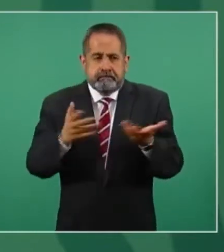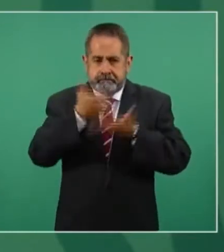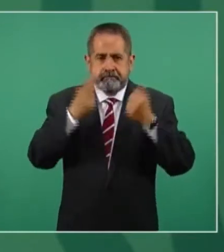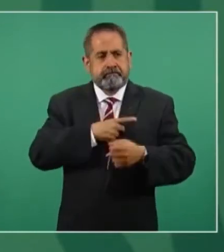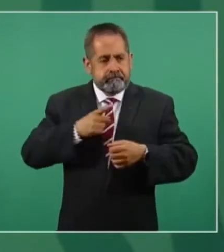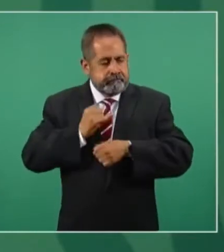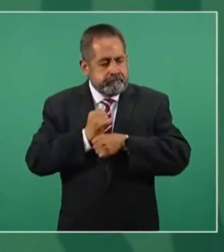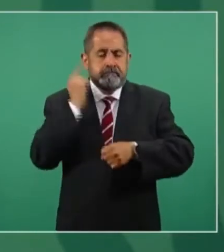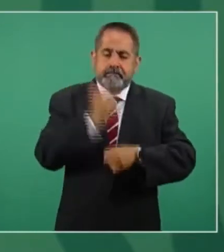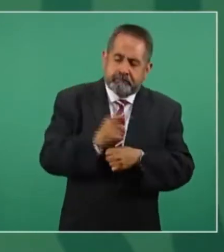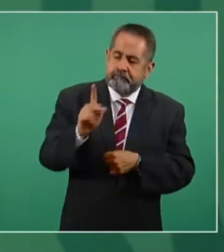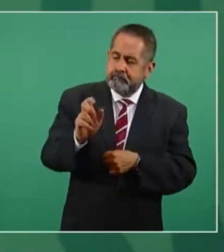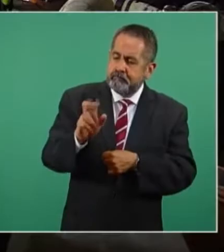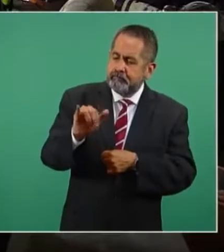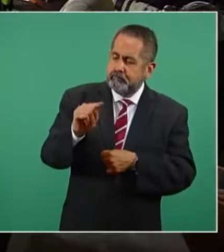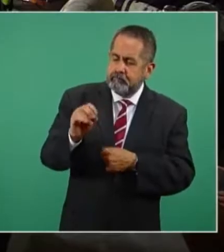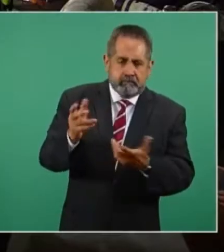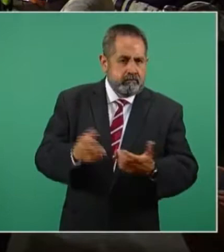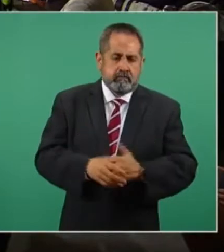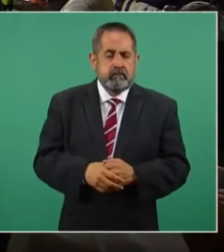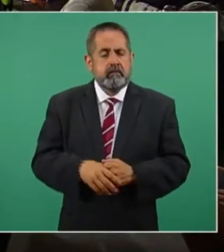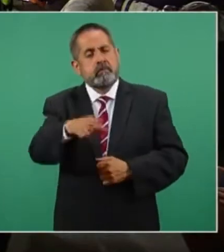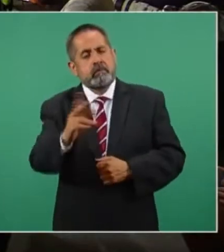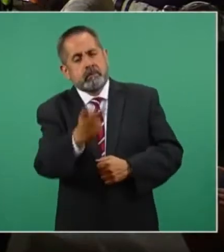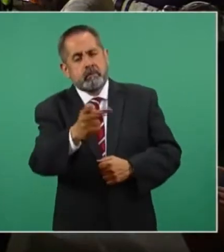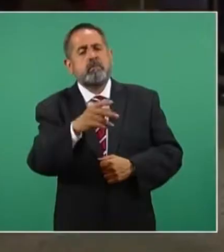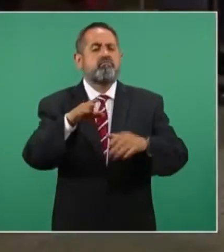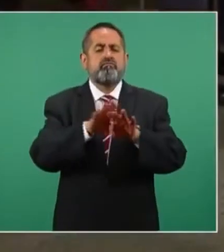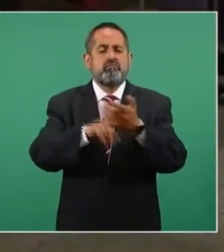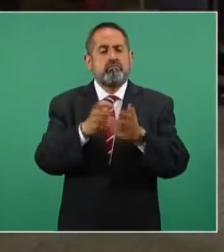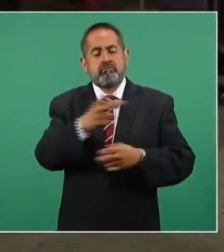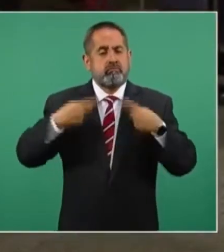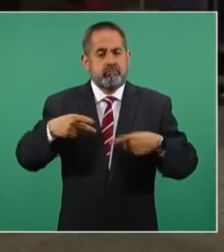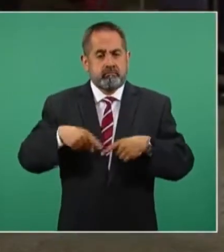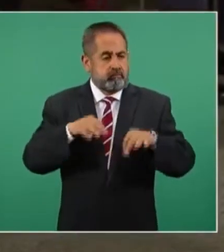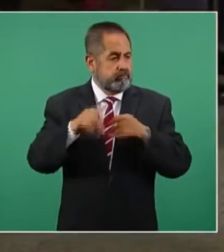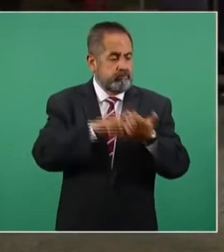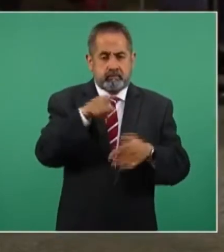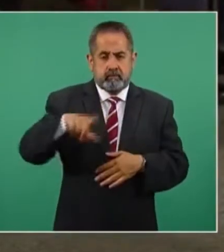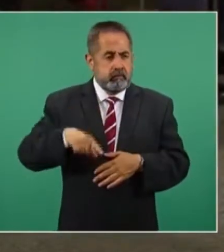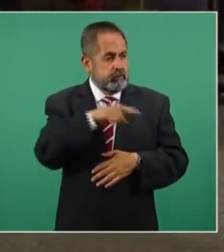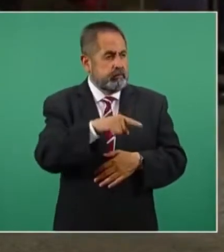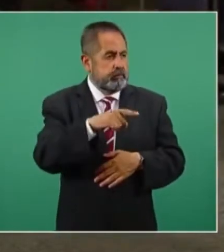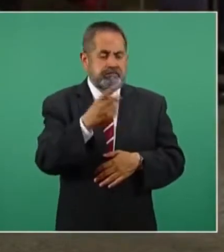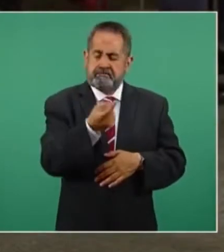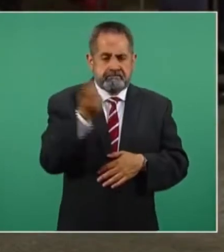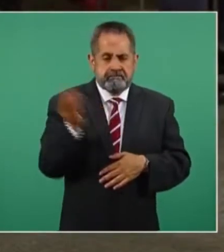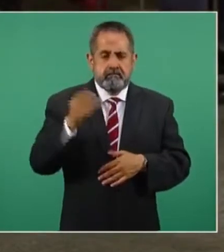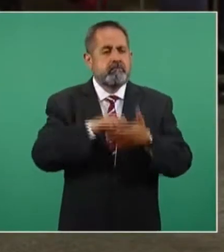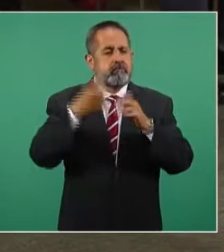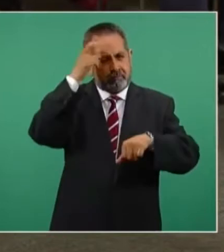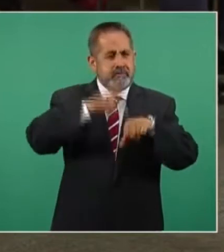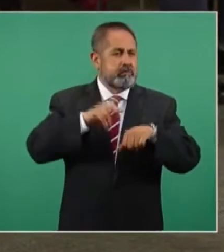que conocerlas a través de un peritaje. Preguntarle también si a partir de este accidente hay personas ya cesadas de su gobierno, no sé si la directora del metro, el